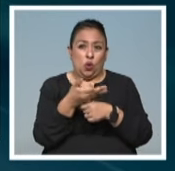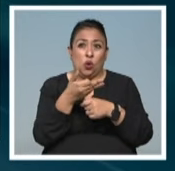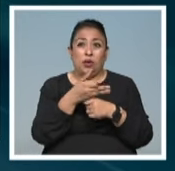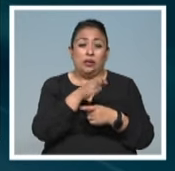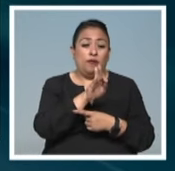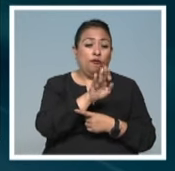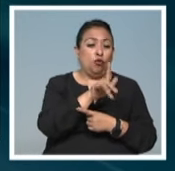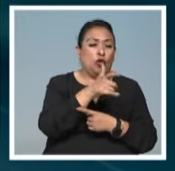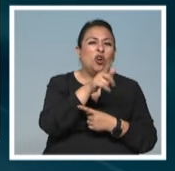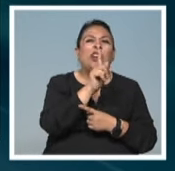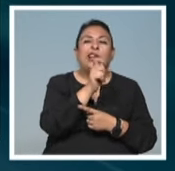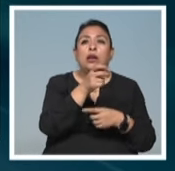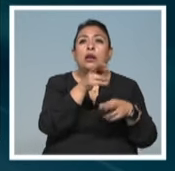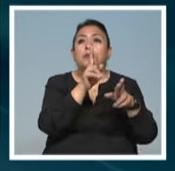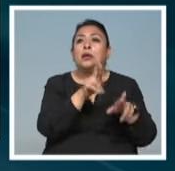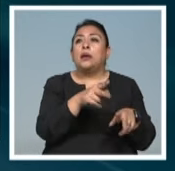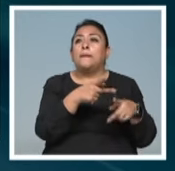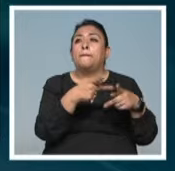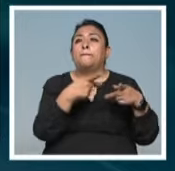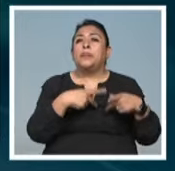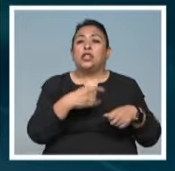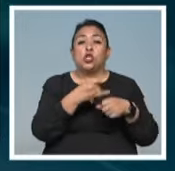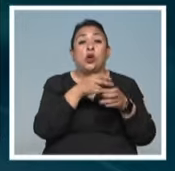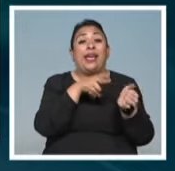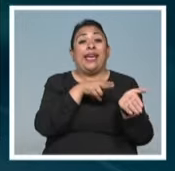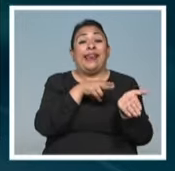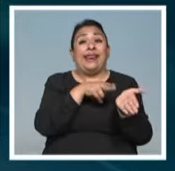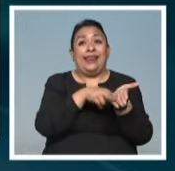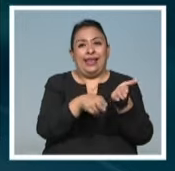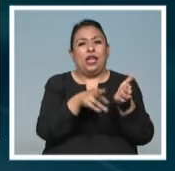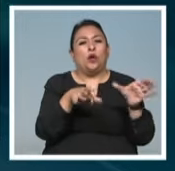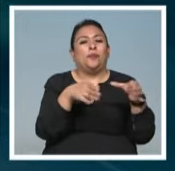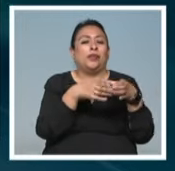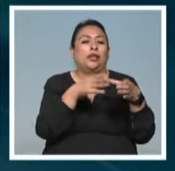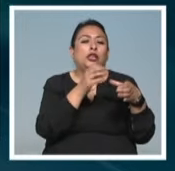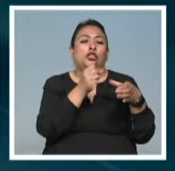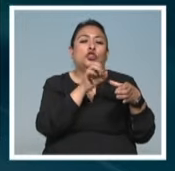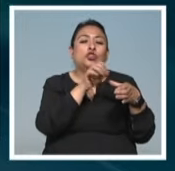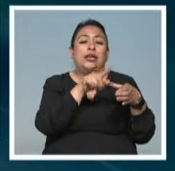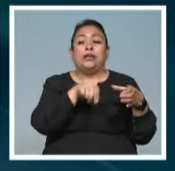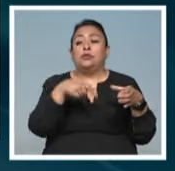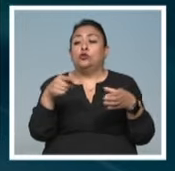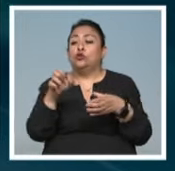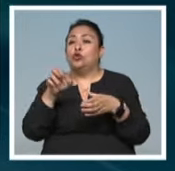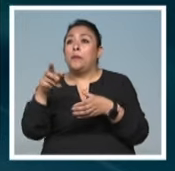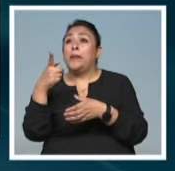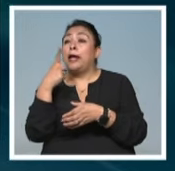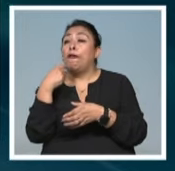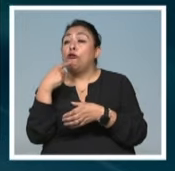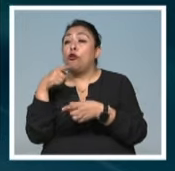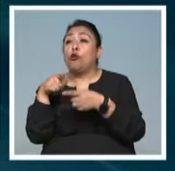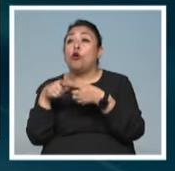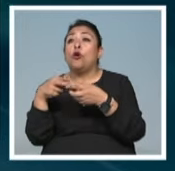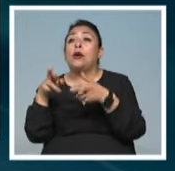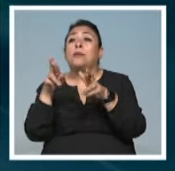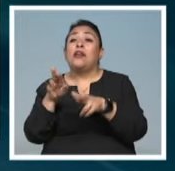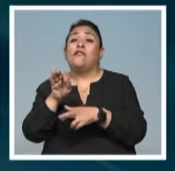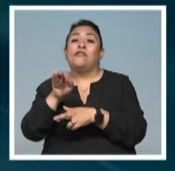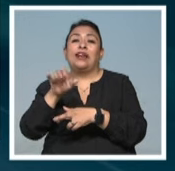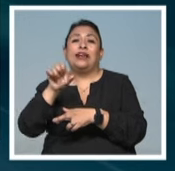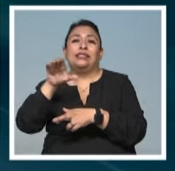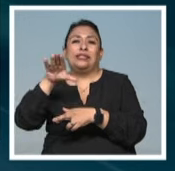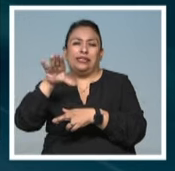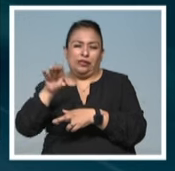Fulgor, que es el personaje negro, representa el socialismo y Sombra, que es el personaje rojo, representa el fascismo,